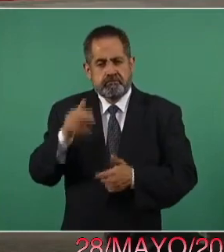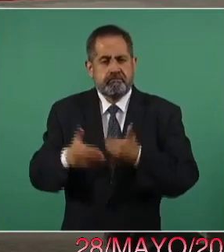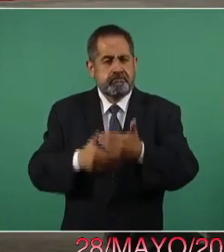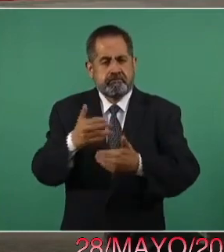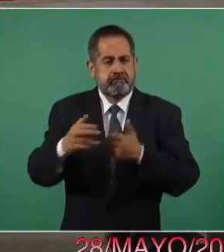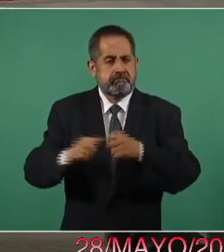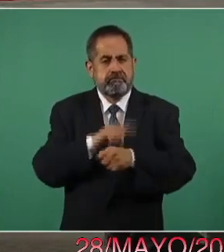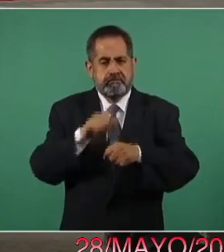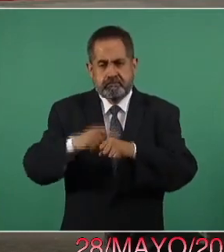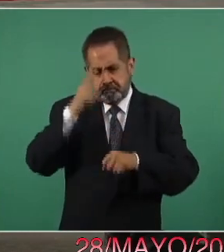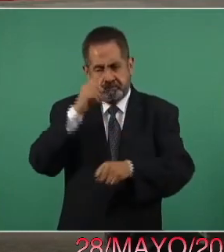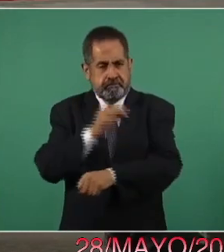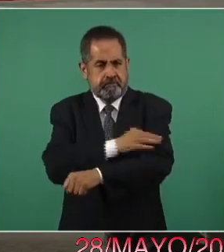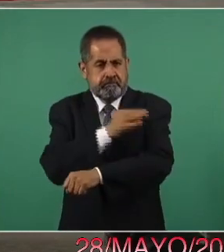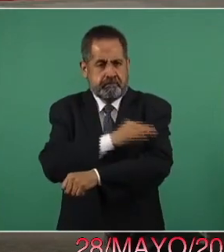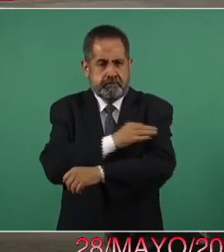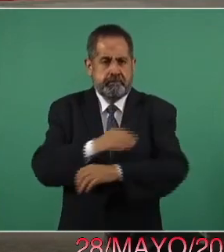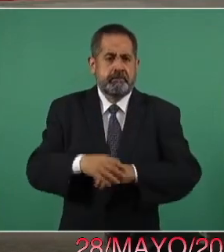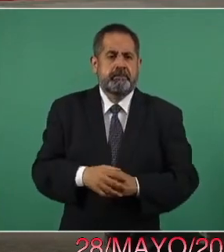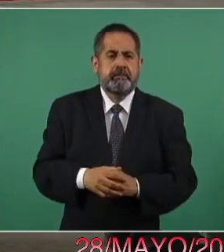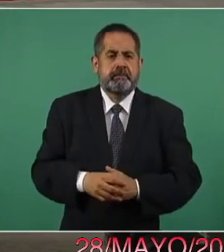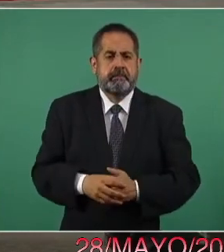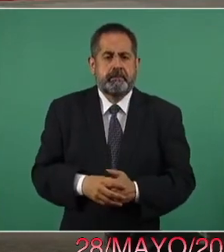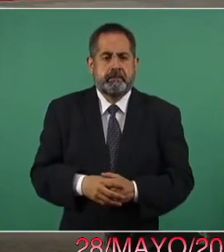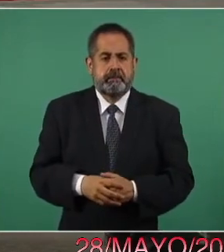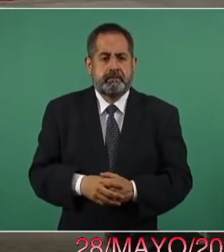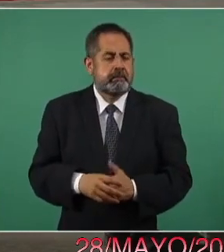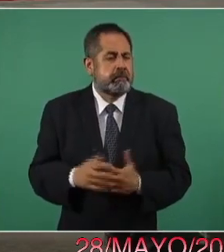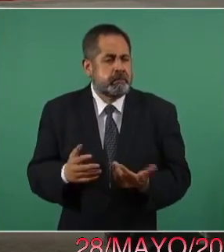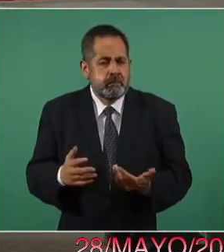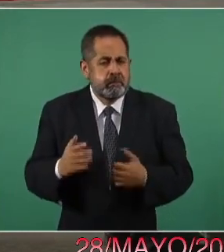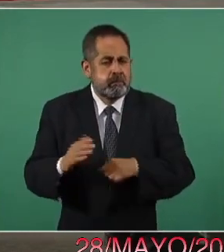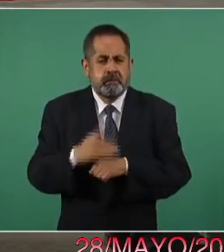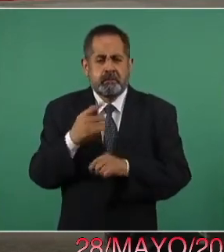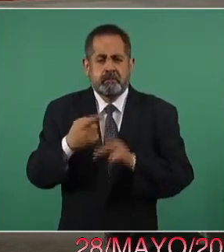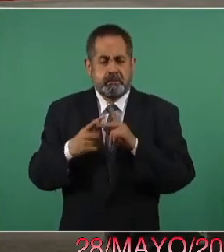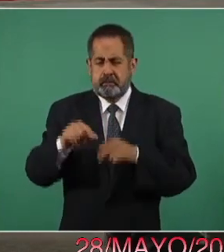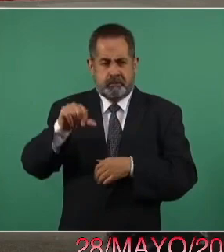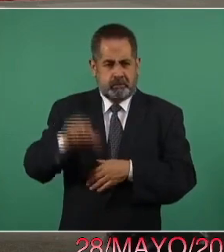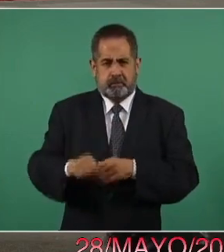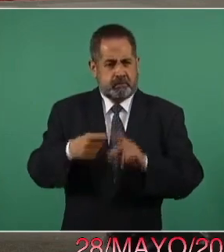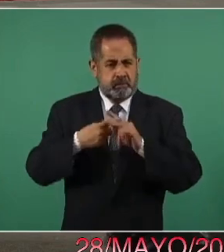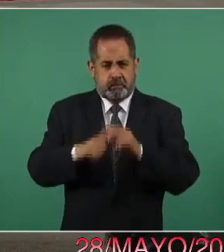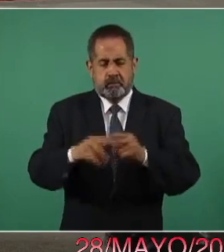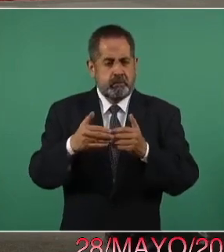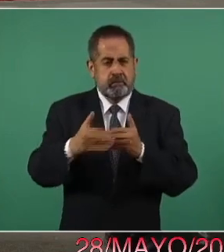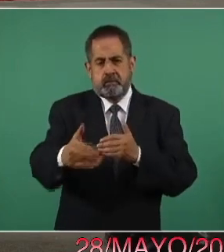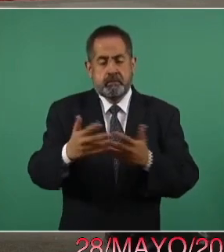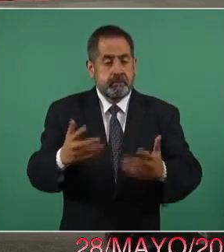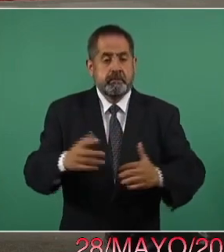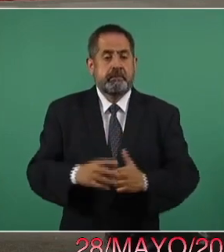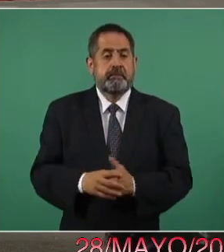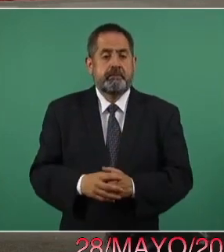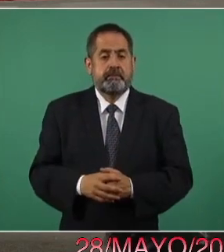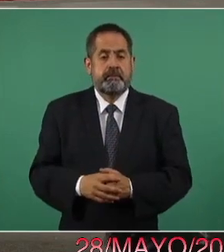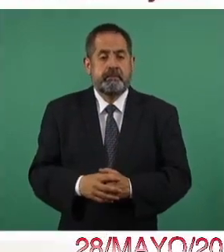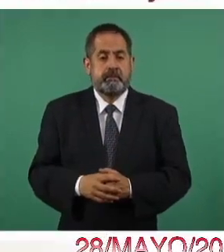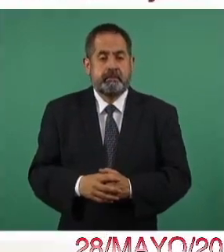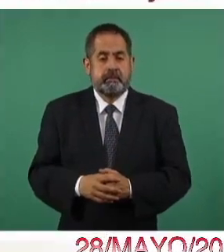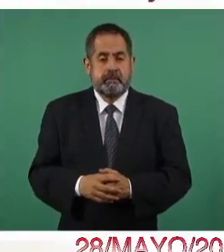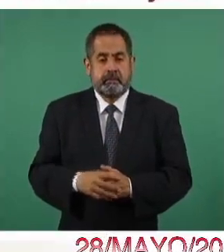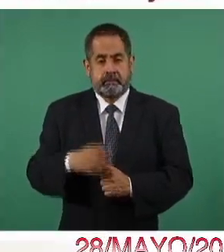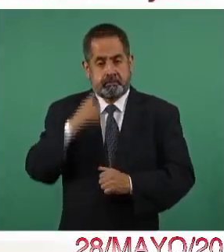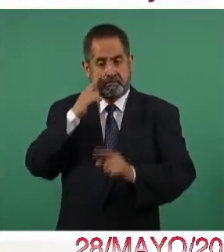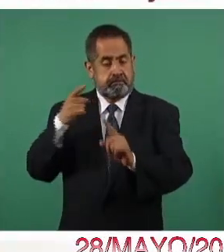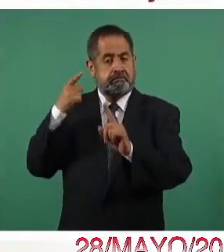Nacional de Vacunación con COVID. Ahora, ¿por qué estamos iniciando hoy? Justo las grandes